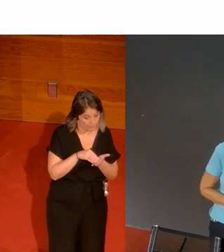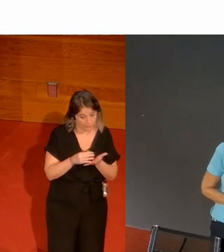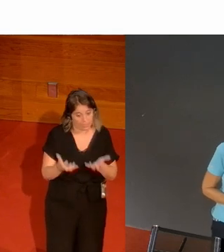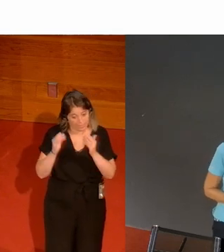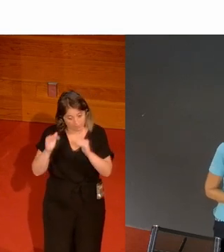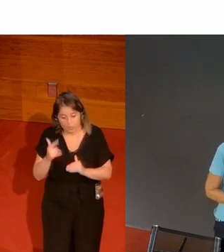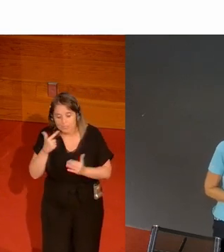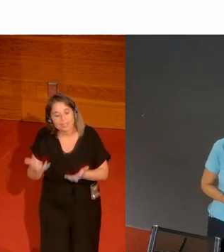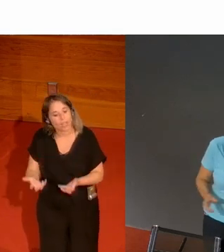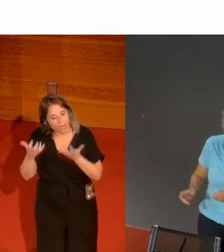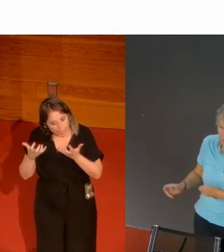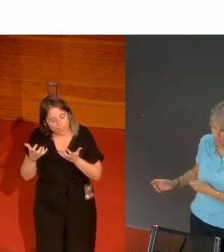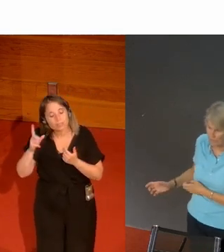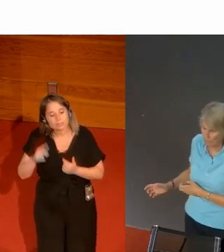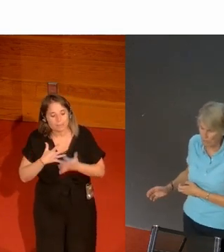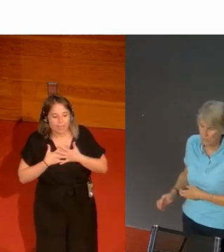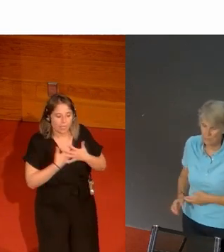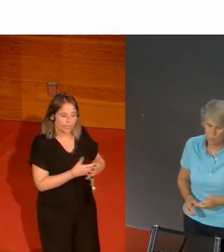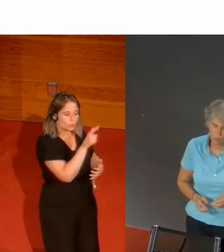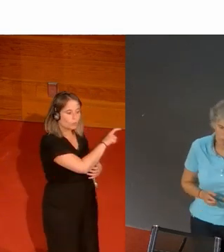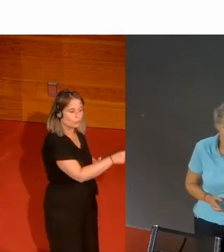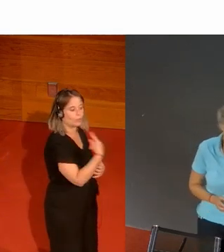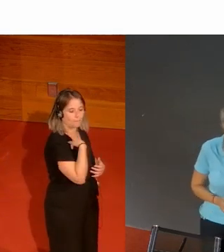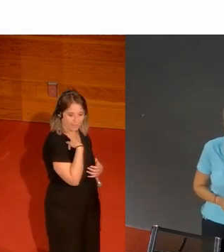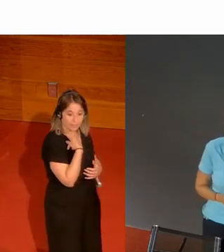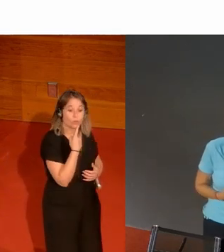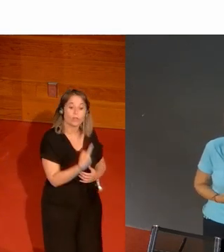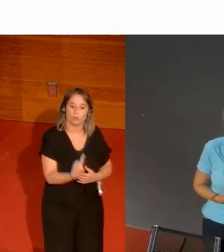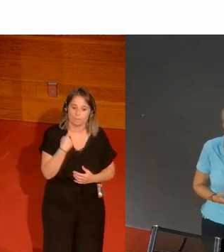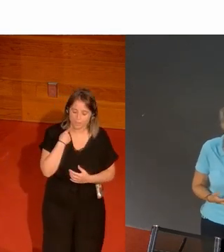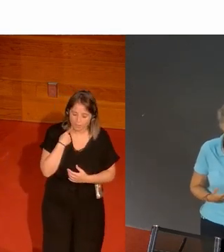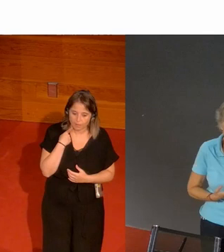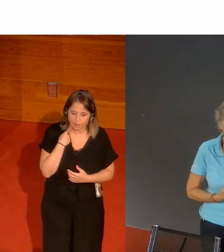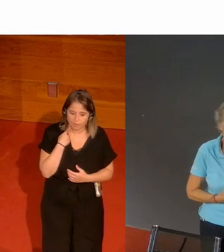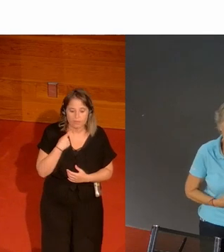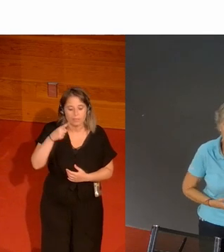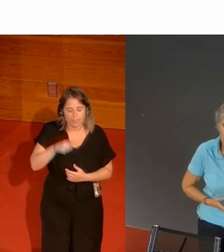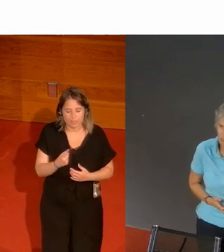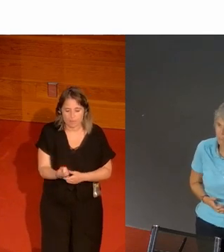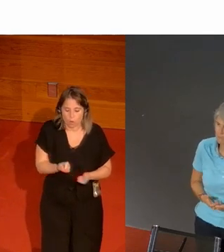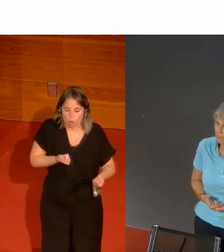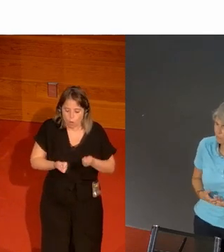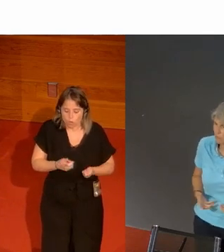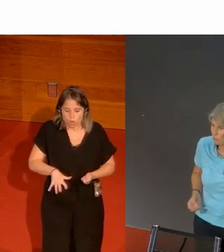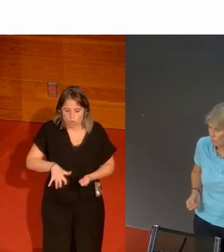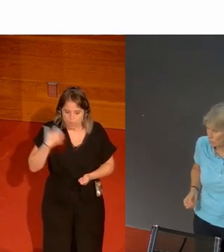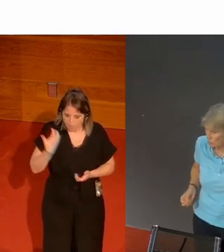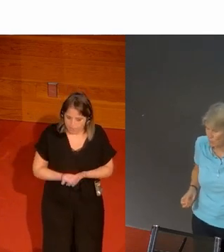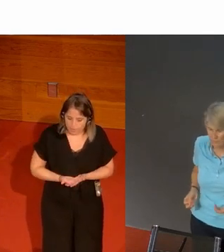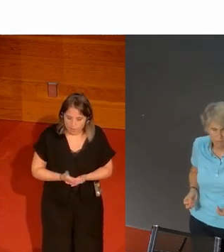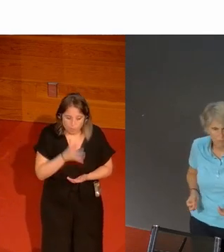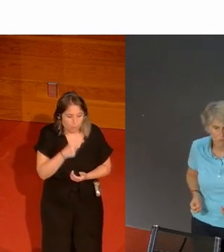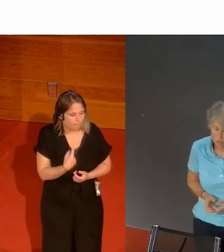cuando ganen tienen que ser generosos con el que han perdido y que cuando pierdan tienen que saber contener esa rabia que te da porque